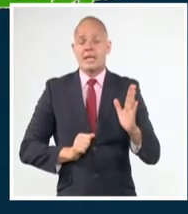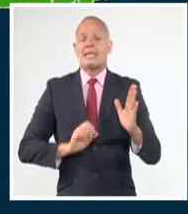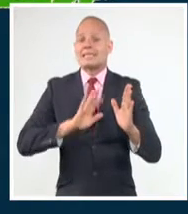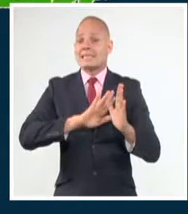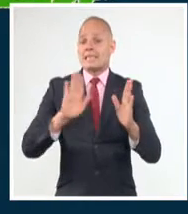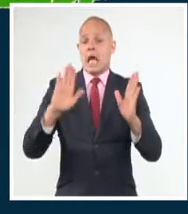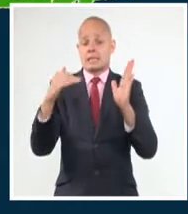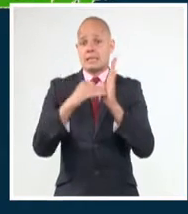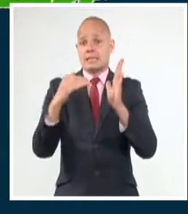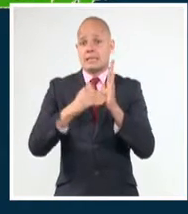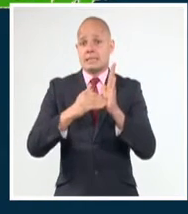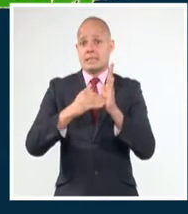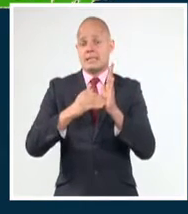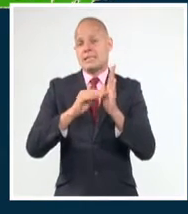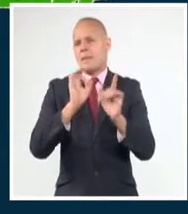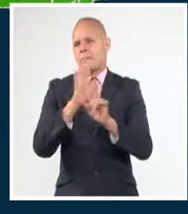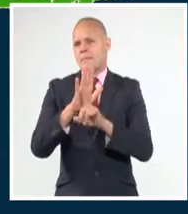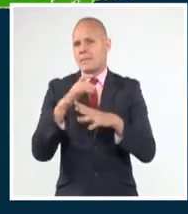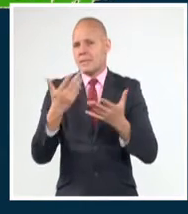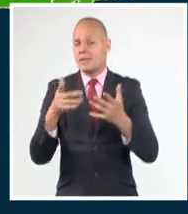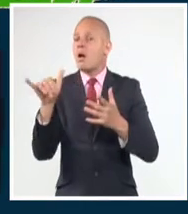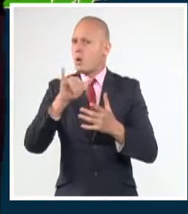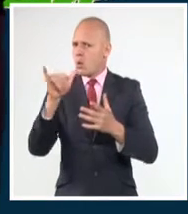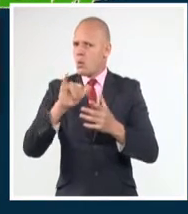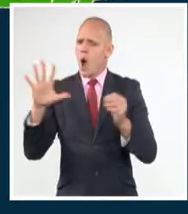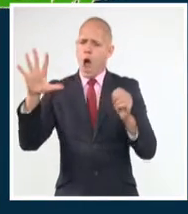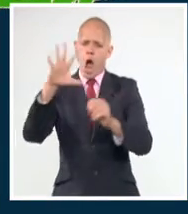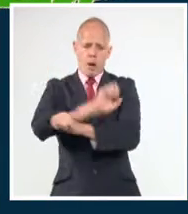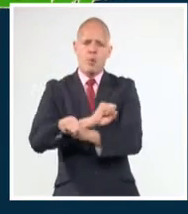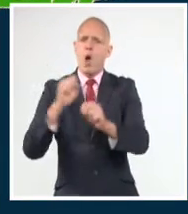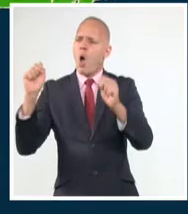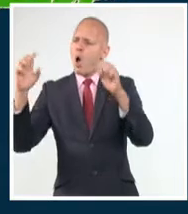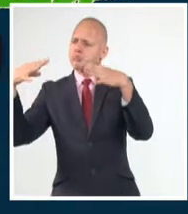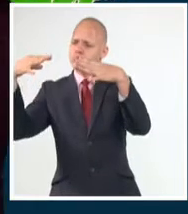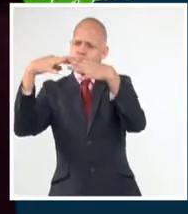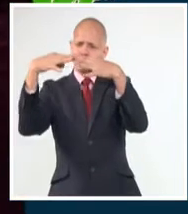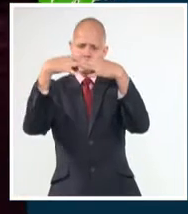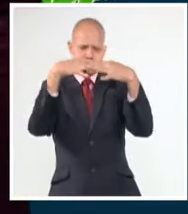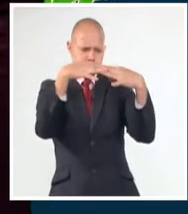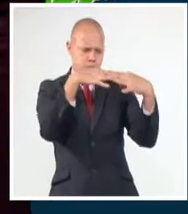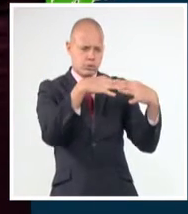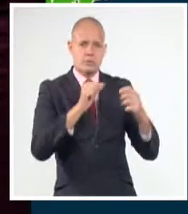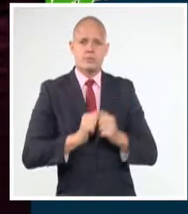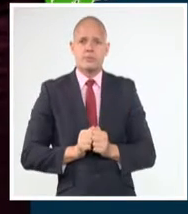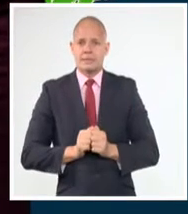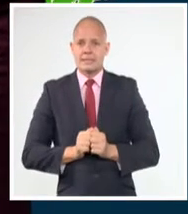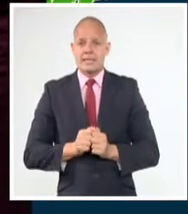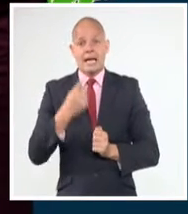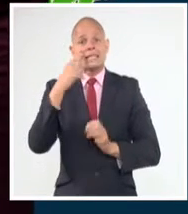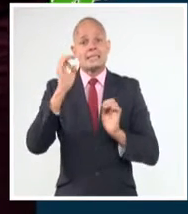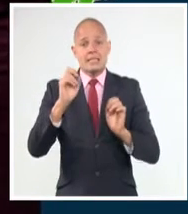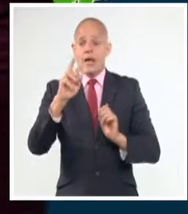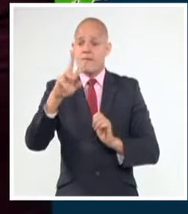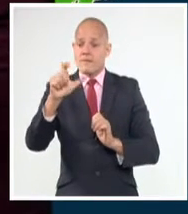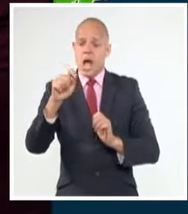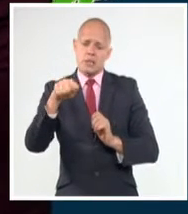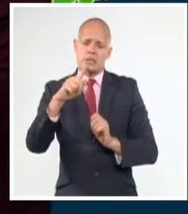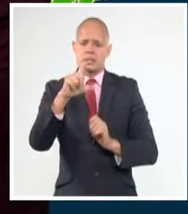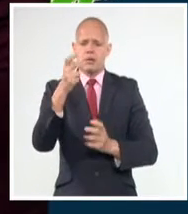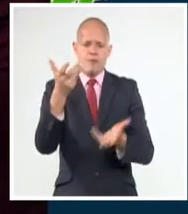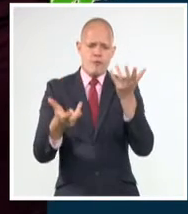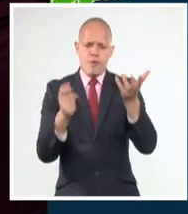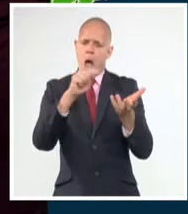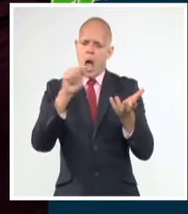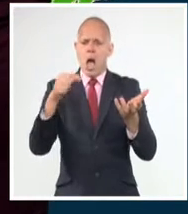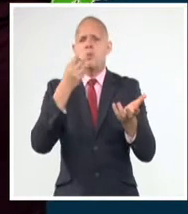final de la mañana estará parcialmente nublado y se nublará en la región occidental y hasta Villa Clara y Cienfuegos con algunos